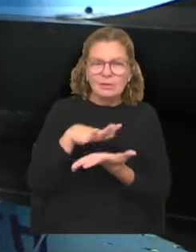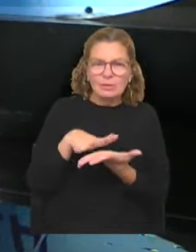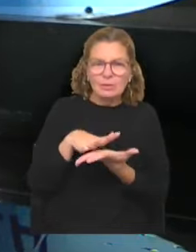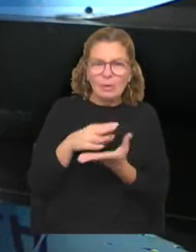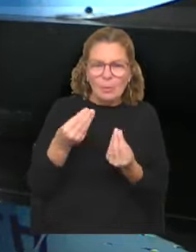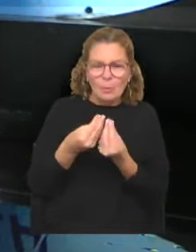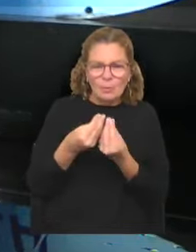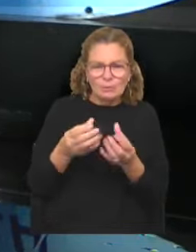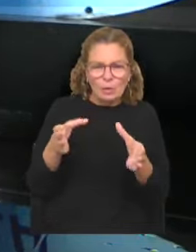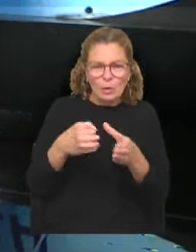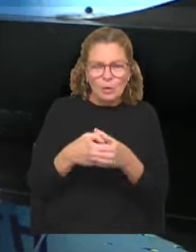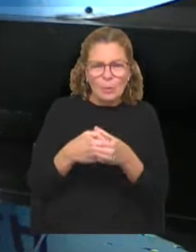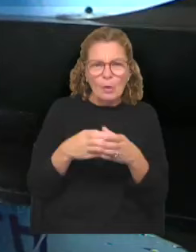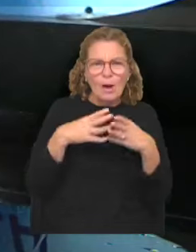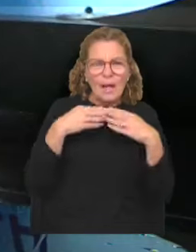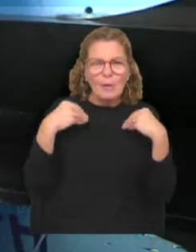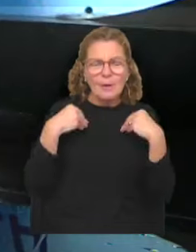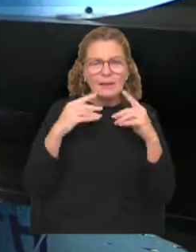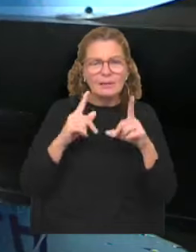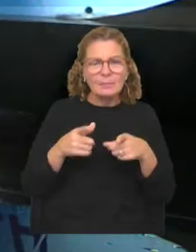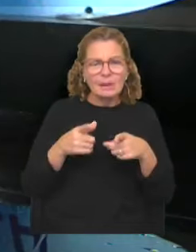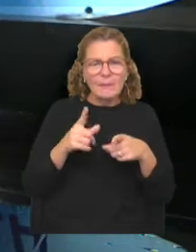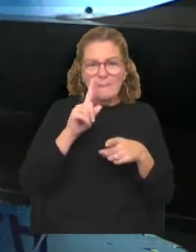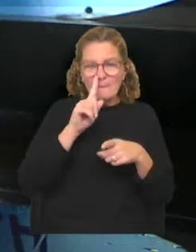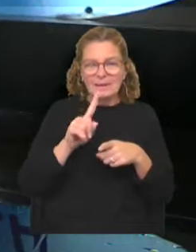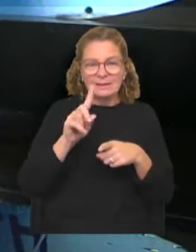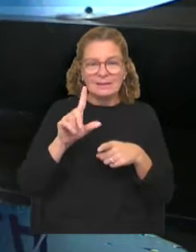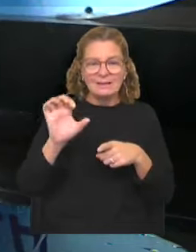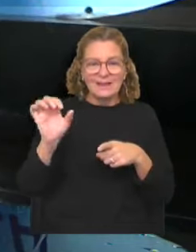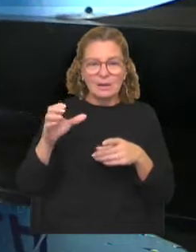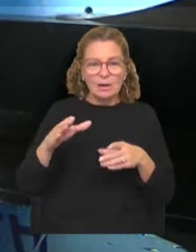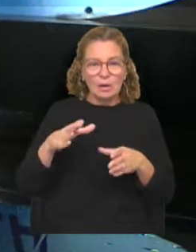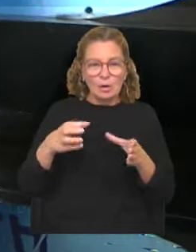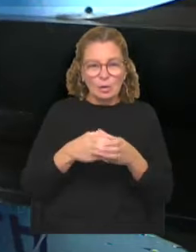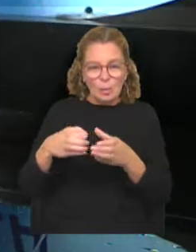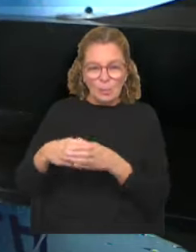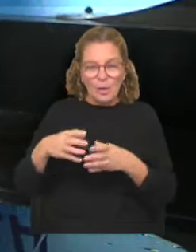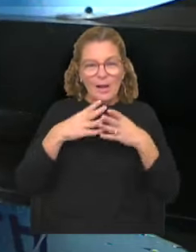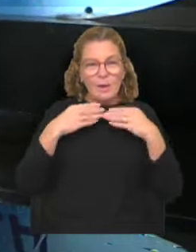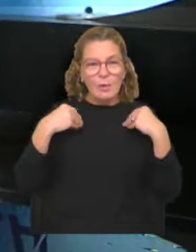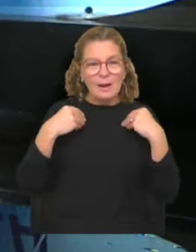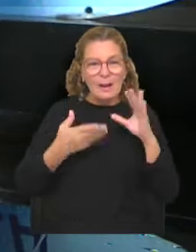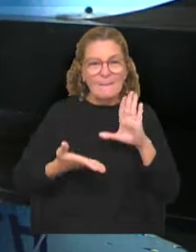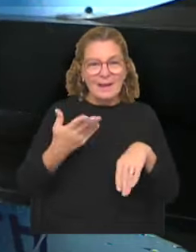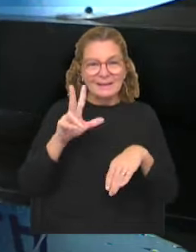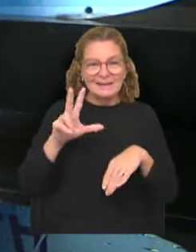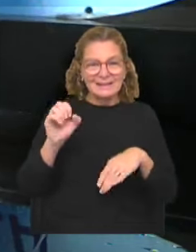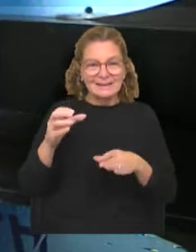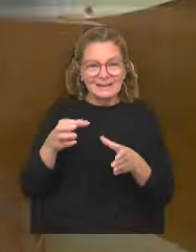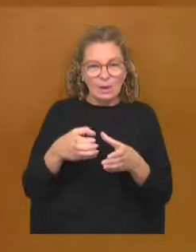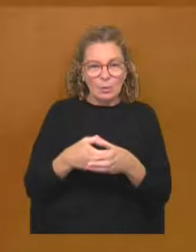sobrepoblación, dijo en algunas escuelas, donde incluso hay 1.100 grupos de primaria que tienen más de 30 alumnos por clase.